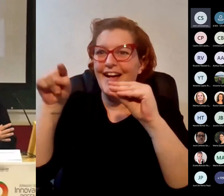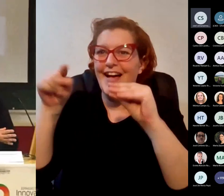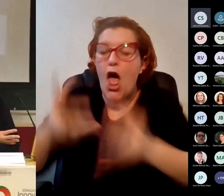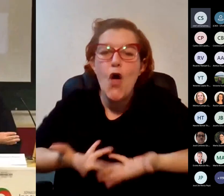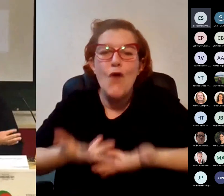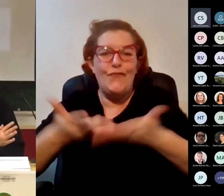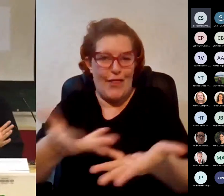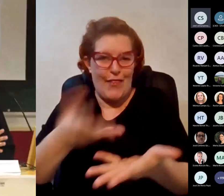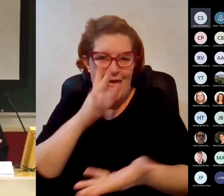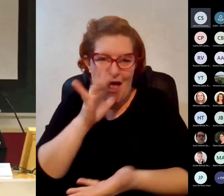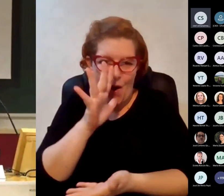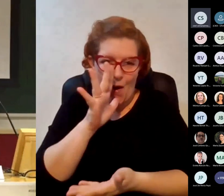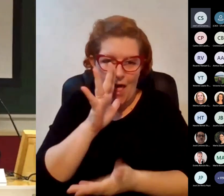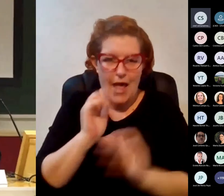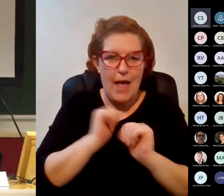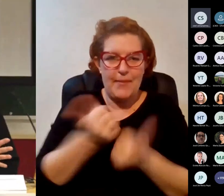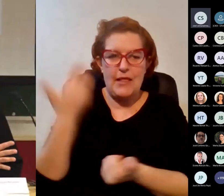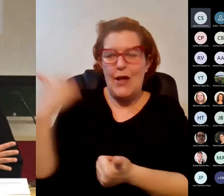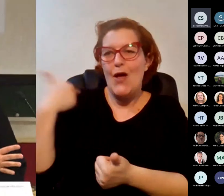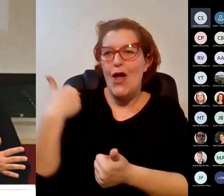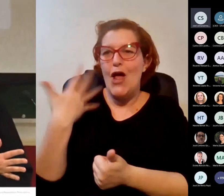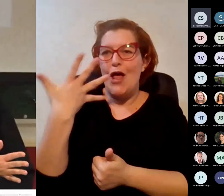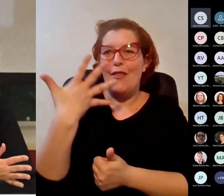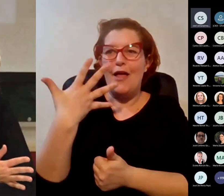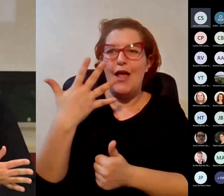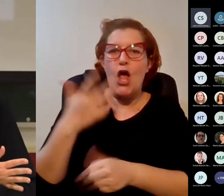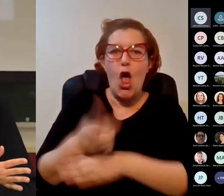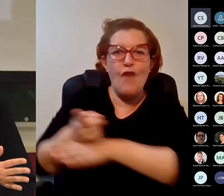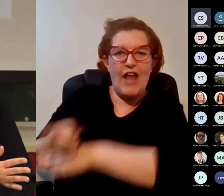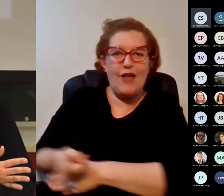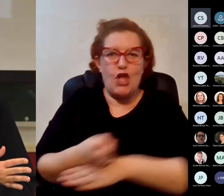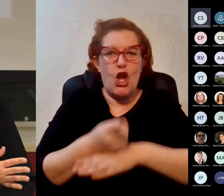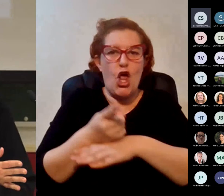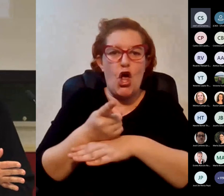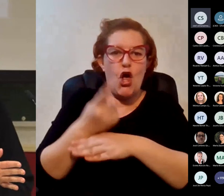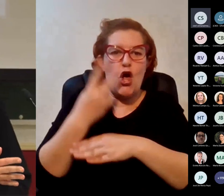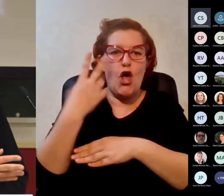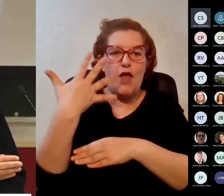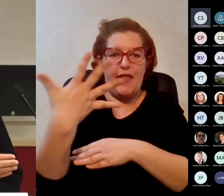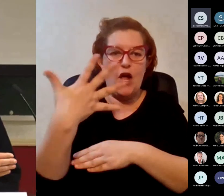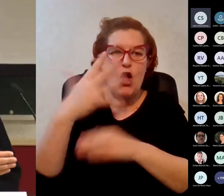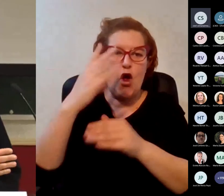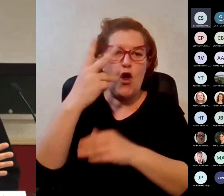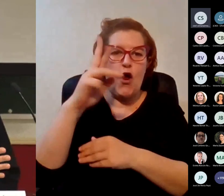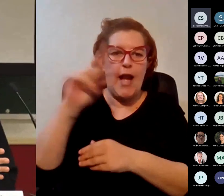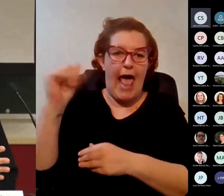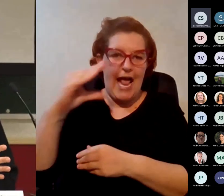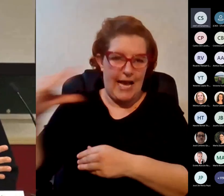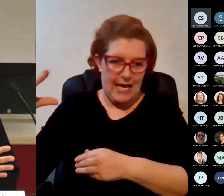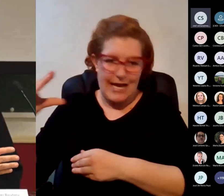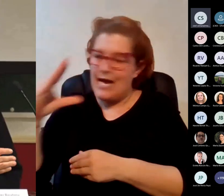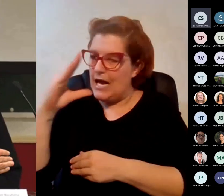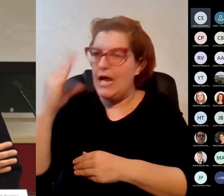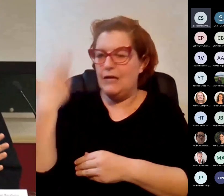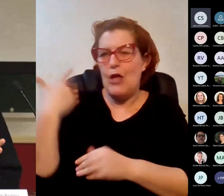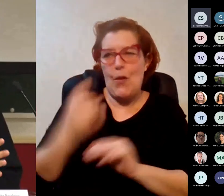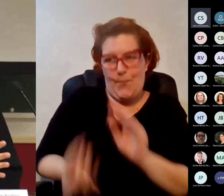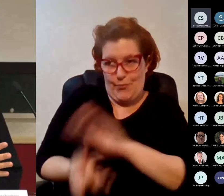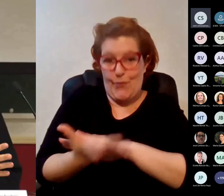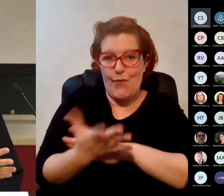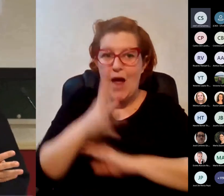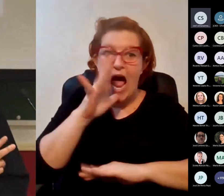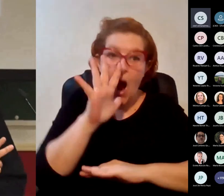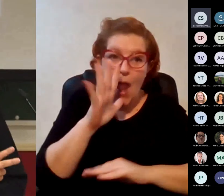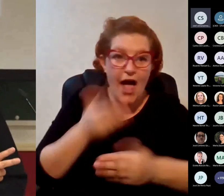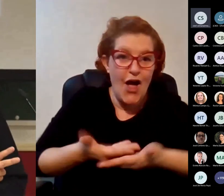ahora mismo empezó ofertando cinco obligatorios cinco RAC obligatorios y uno de ellos era ese y ahora oferta cuatro